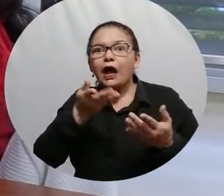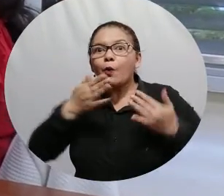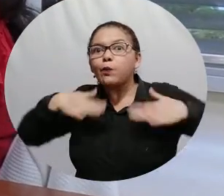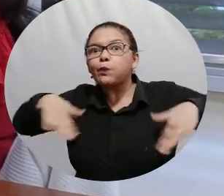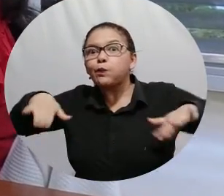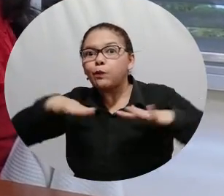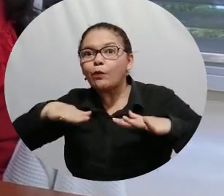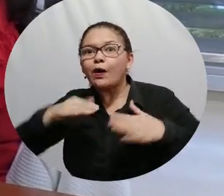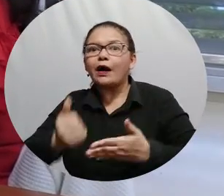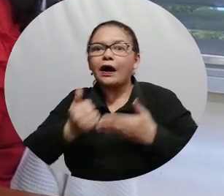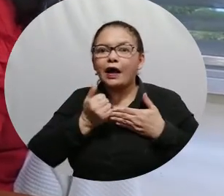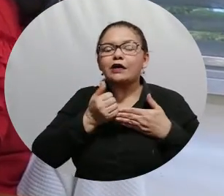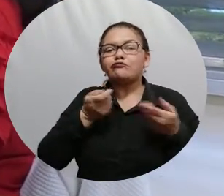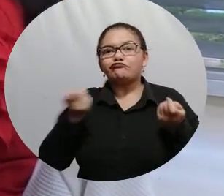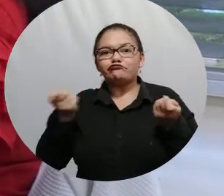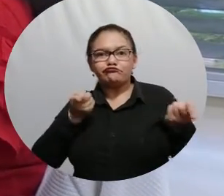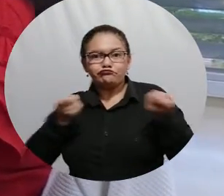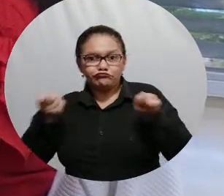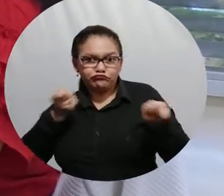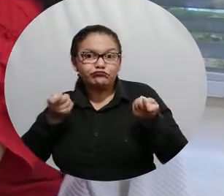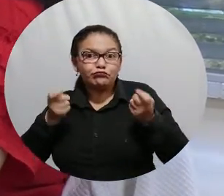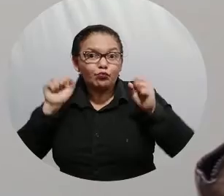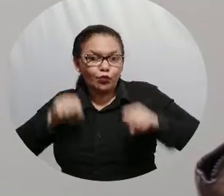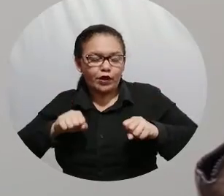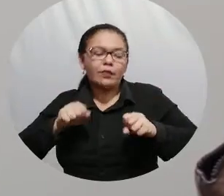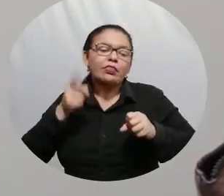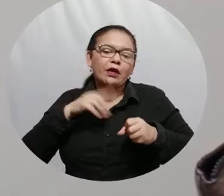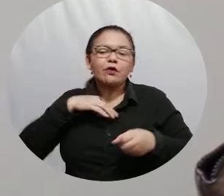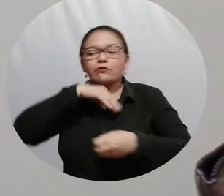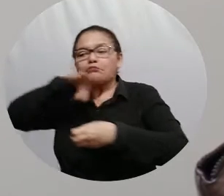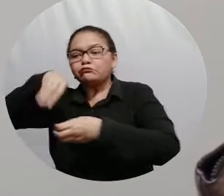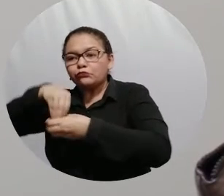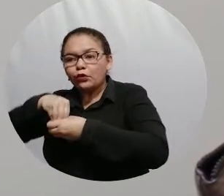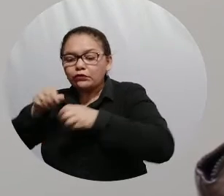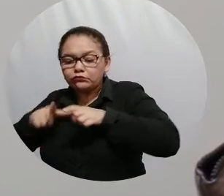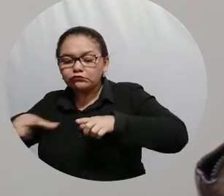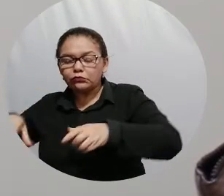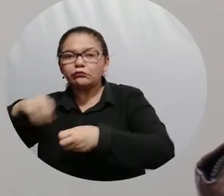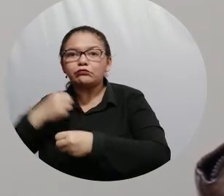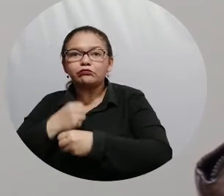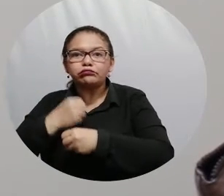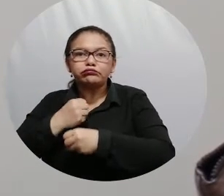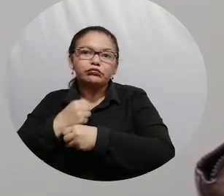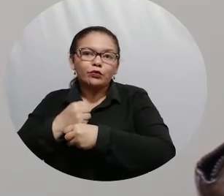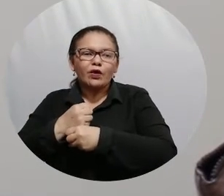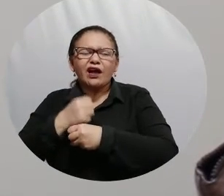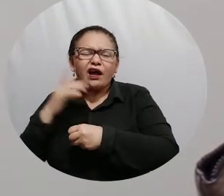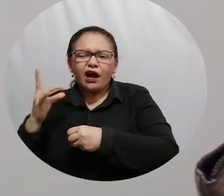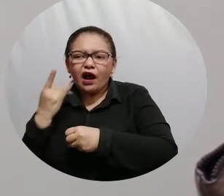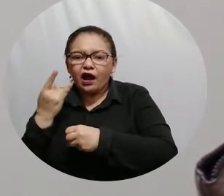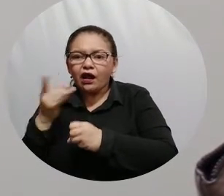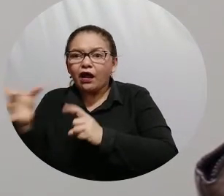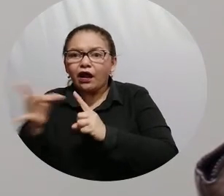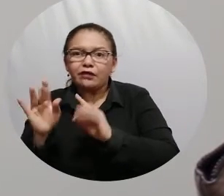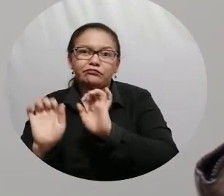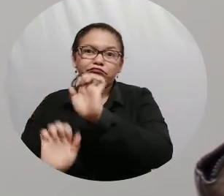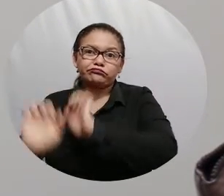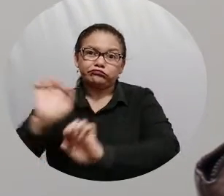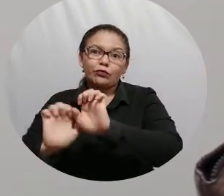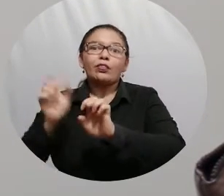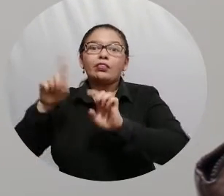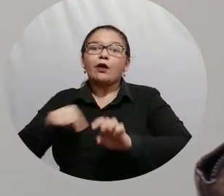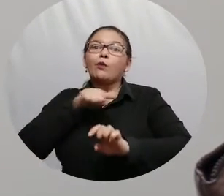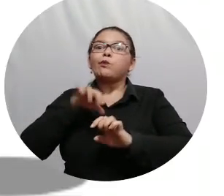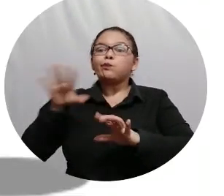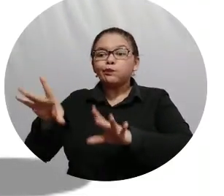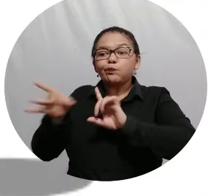Y esto nos da la seguridad a nosotros como trabajadores de que podemos realizar nuestras actividades exponiendo nuestra vida y la salud también de